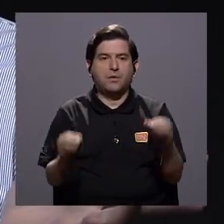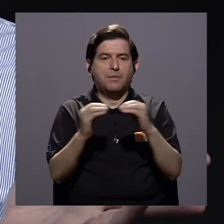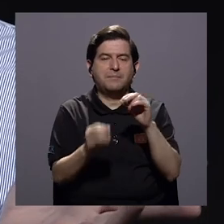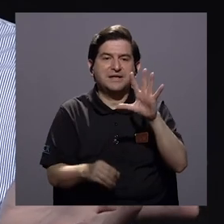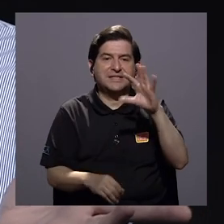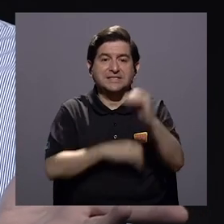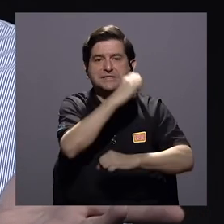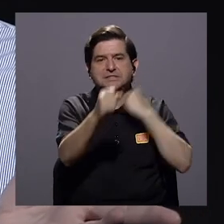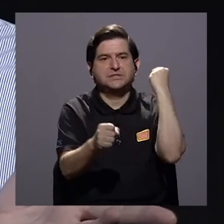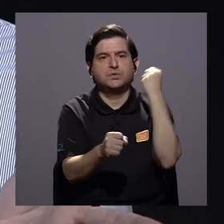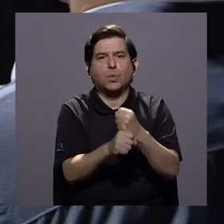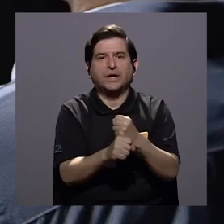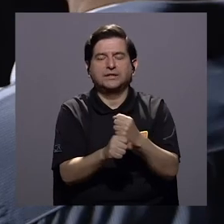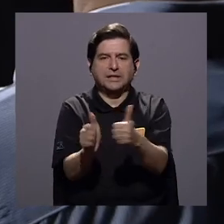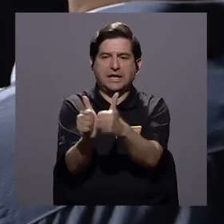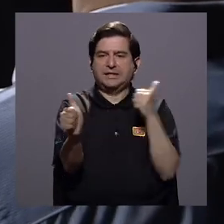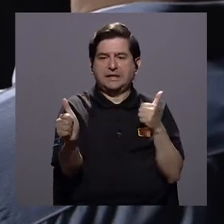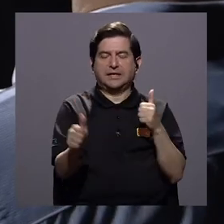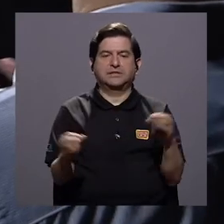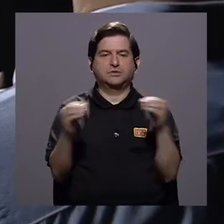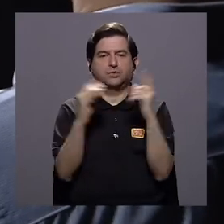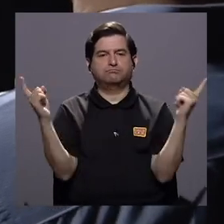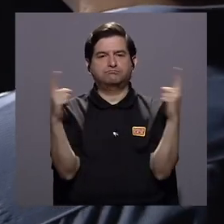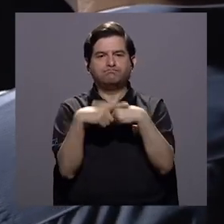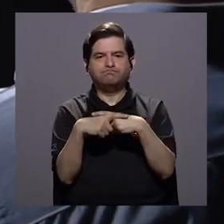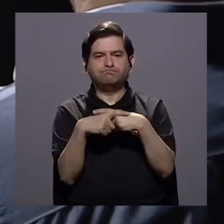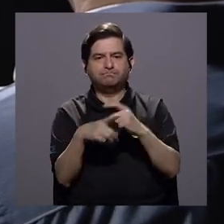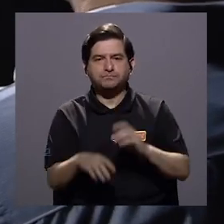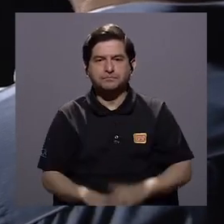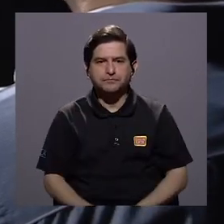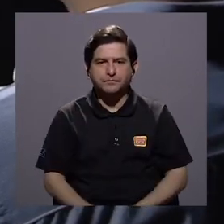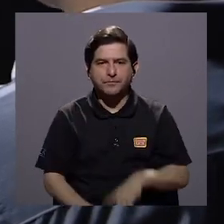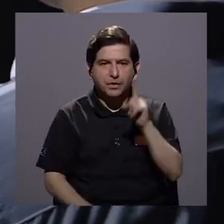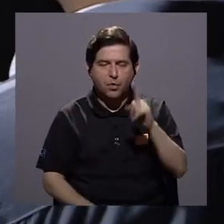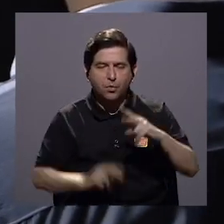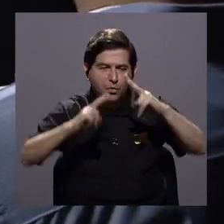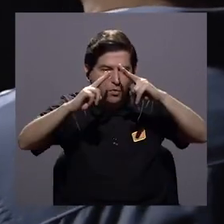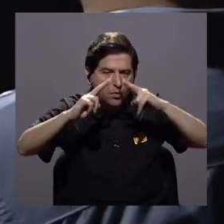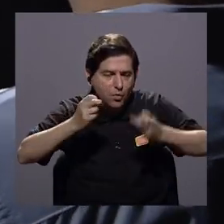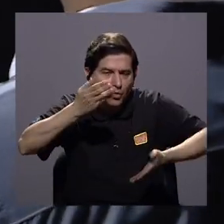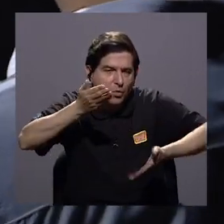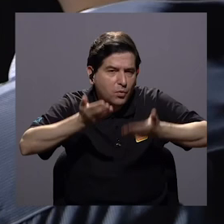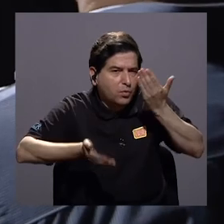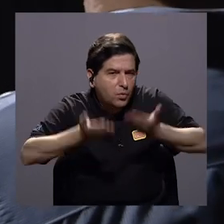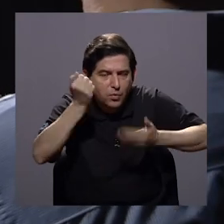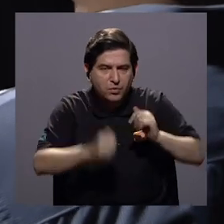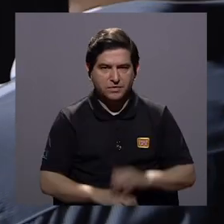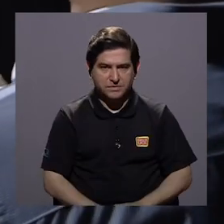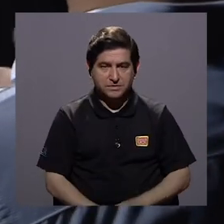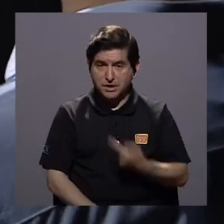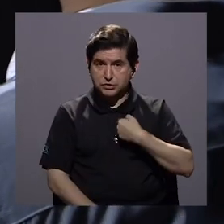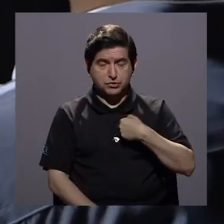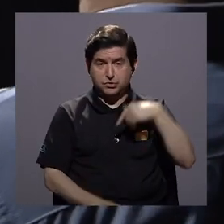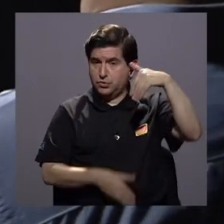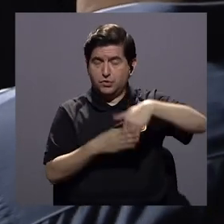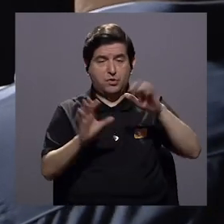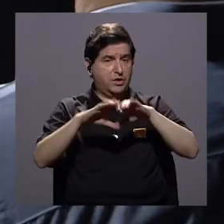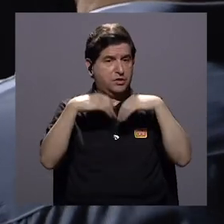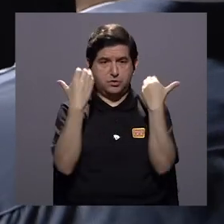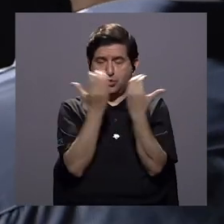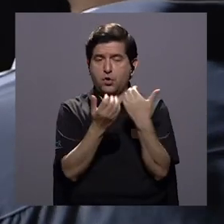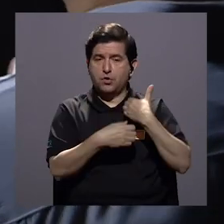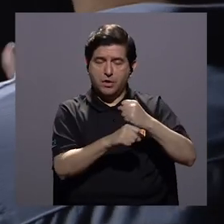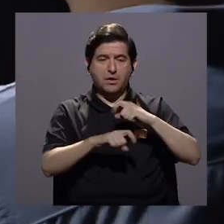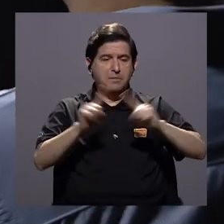se atrasa más de medio siglo ahí hay una cosa más compleja y una de las lecturas probables digo no estuve en el Consejo